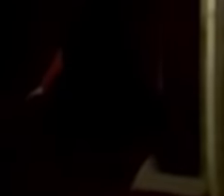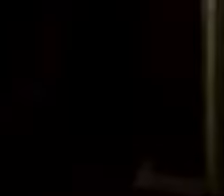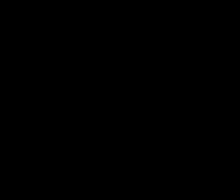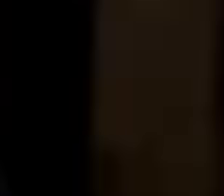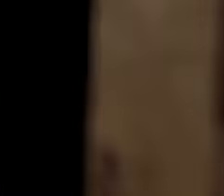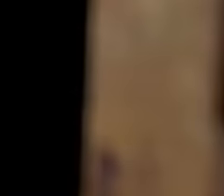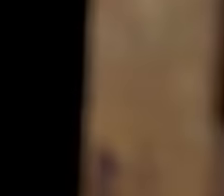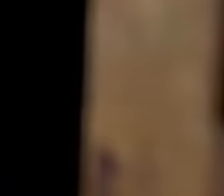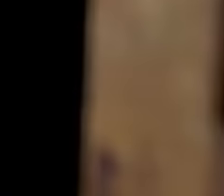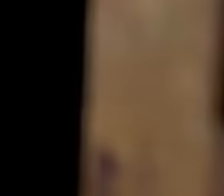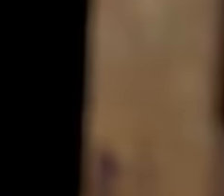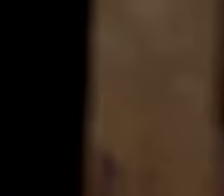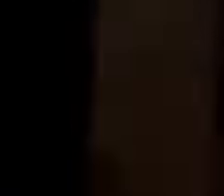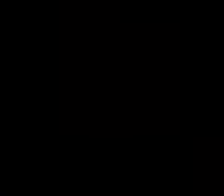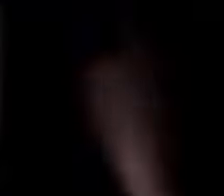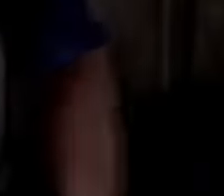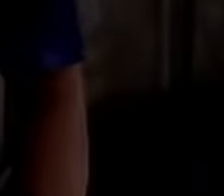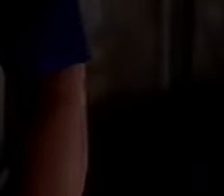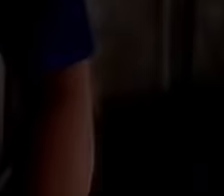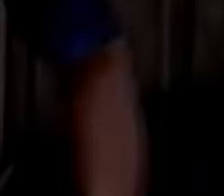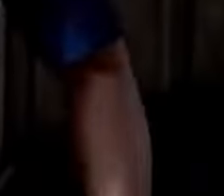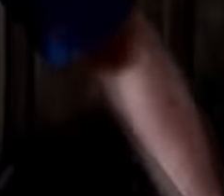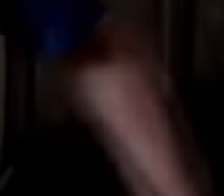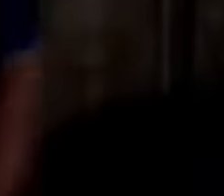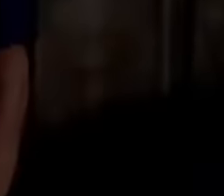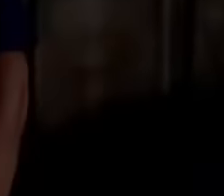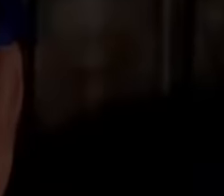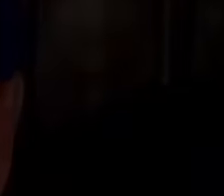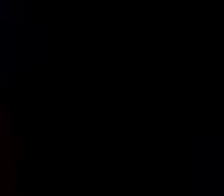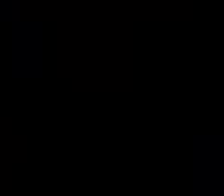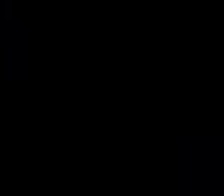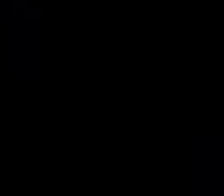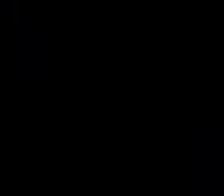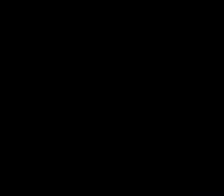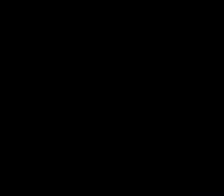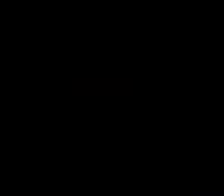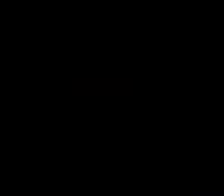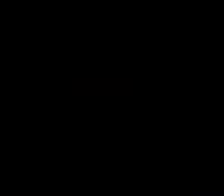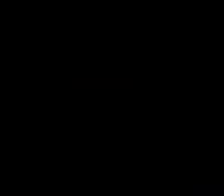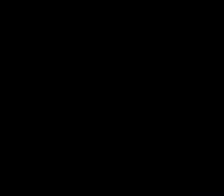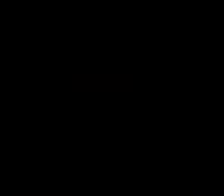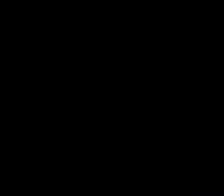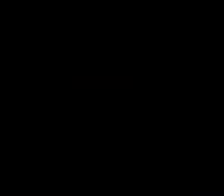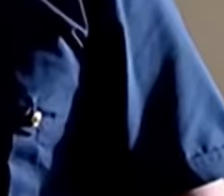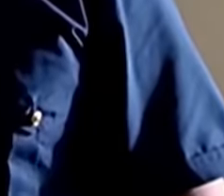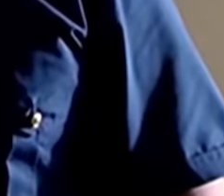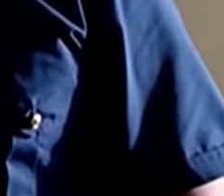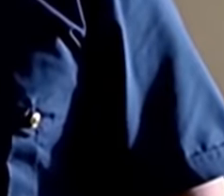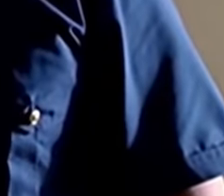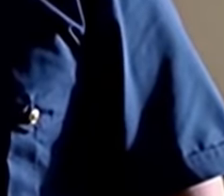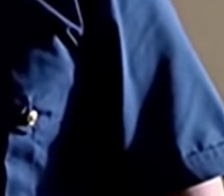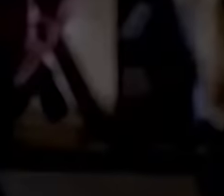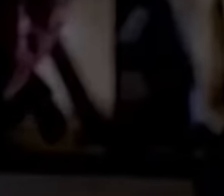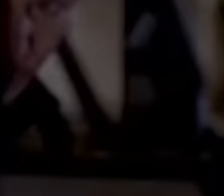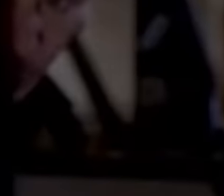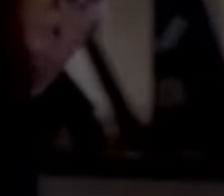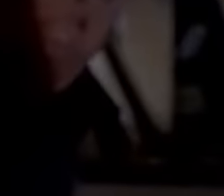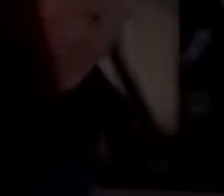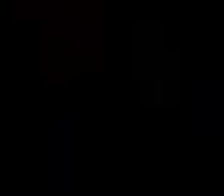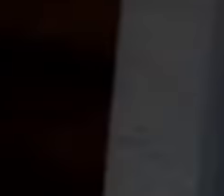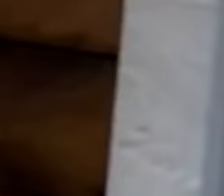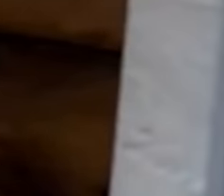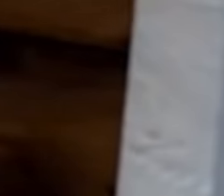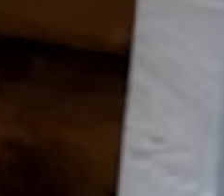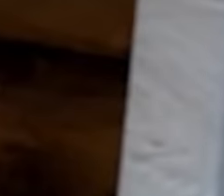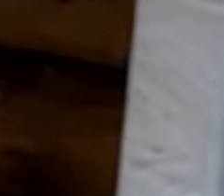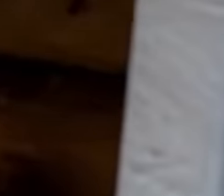¿Cómo está? Como diga usted, señor, a la orden. Dos oportunidades para resolver casos junto al mejor.